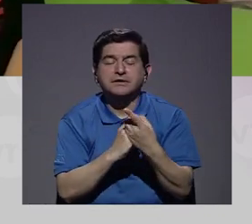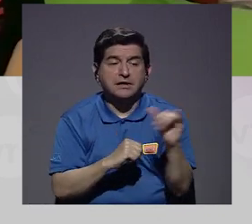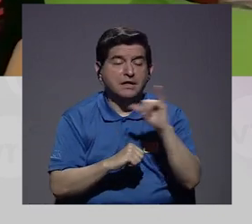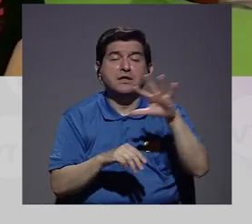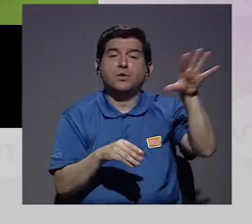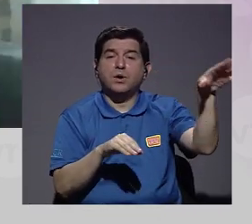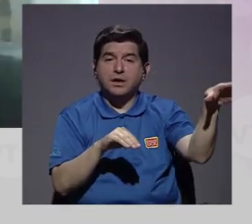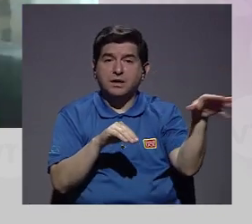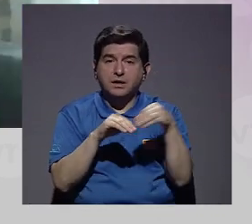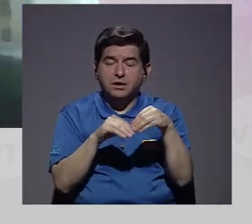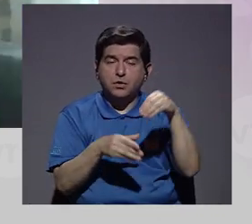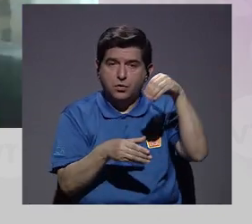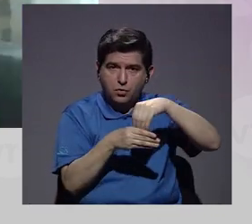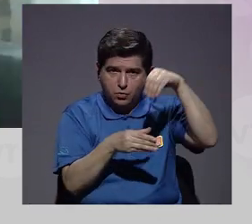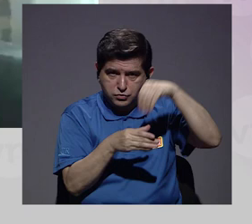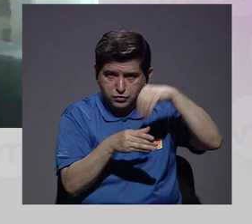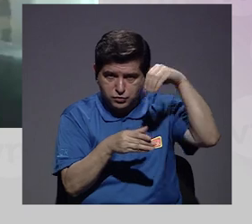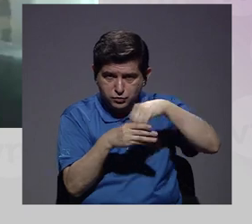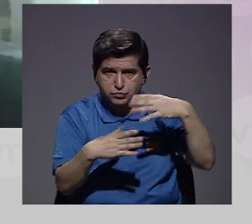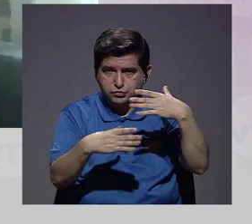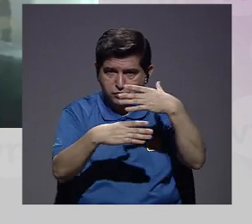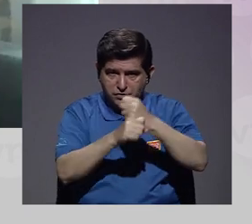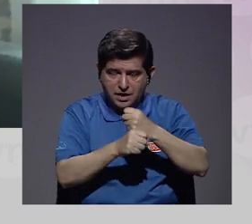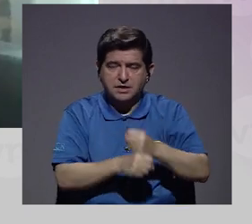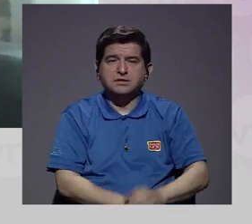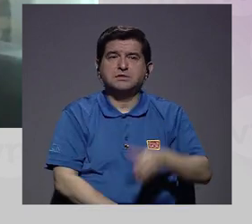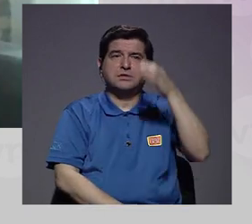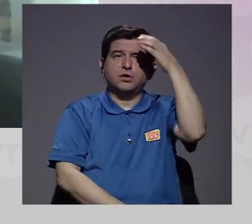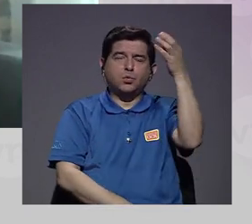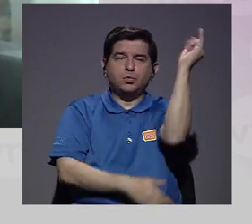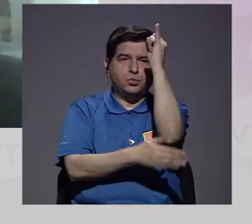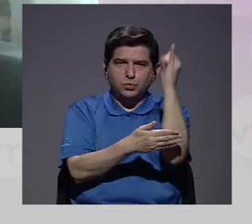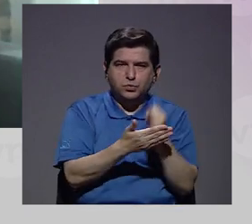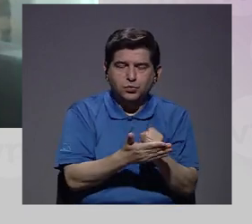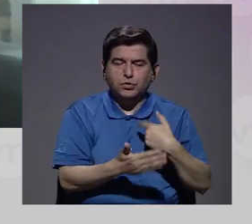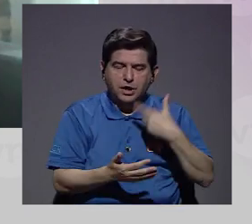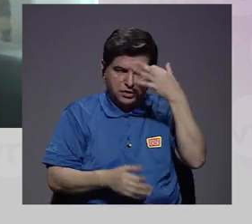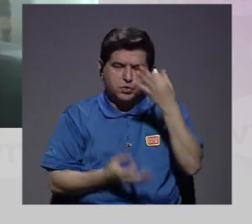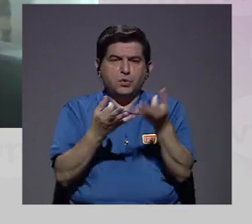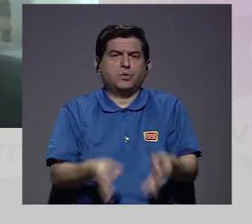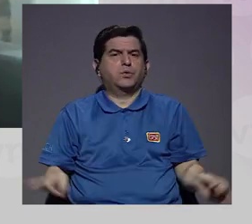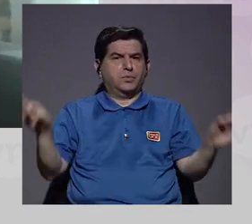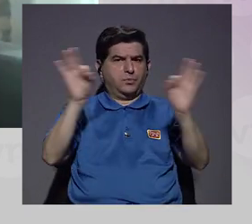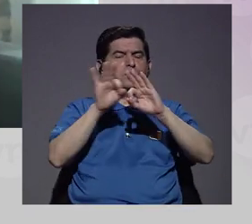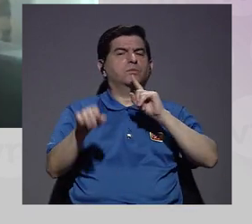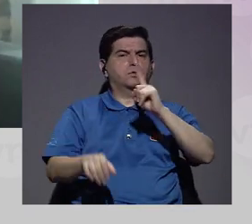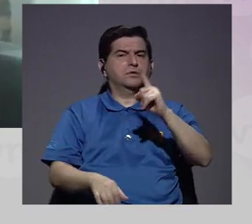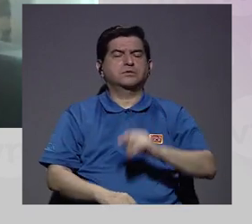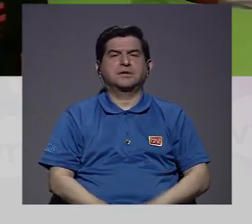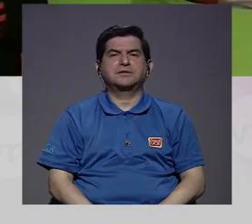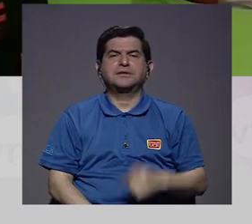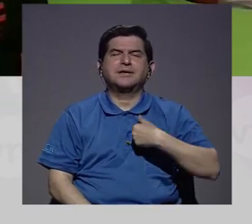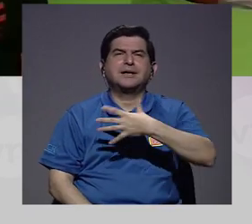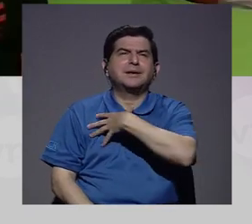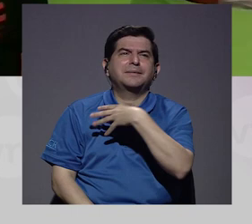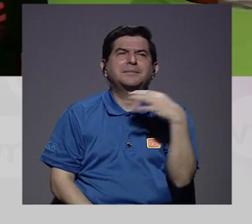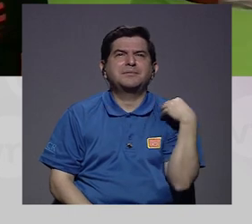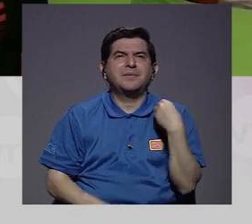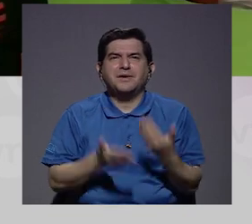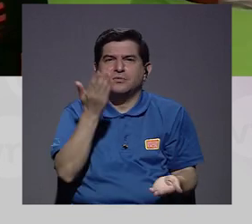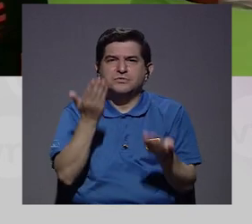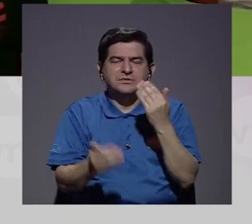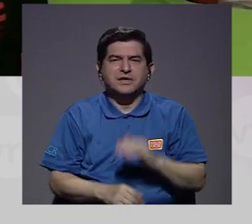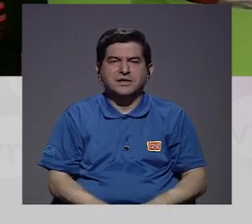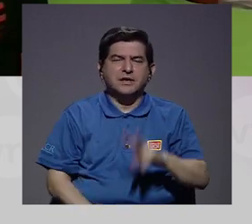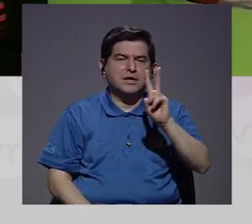sociedad, también los aportes que pueda hacer la cultura y el arte. Me parece muy importante señalarlo. Sí, me gustaría